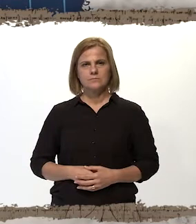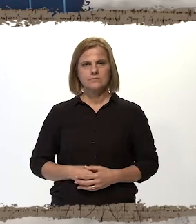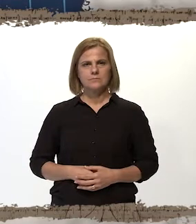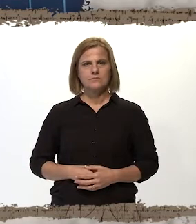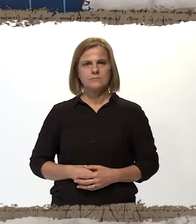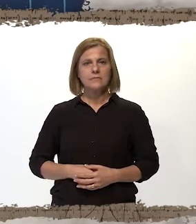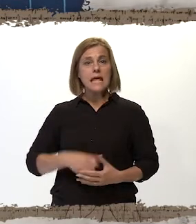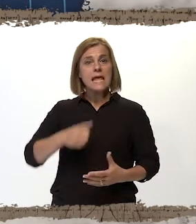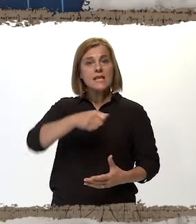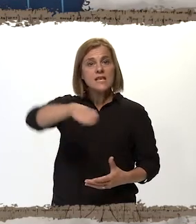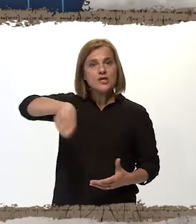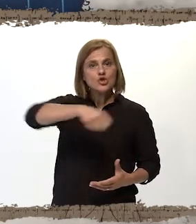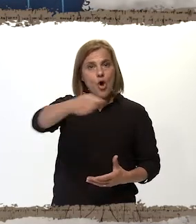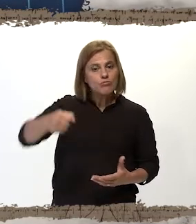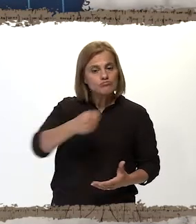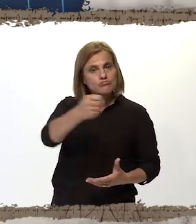Guiso.